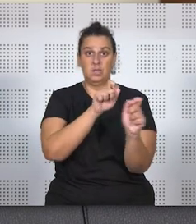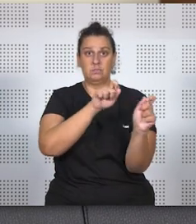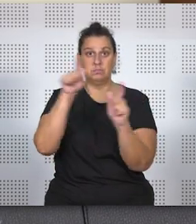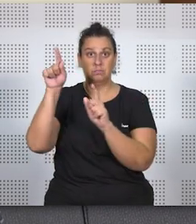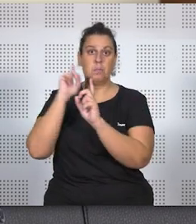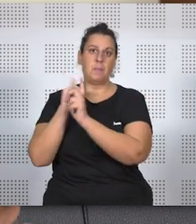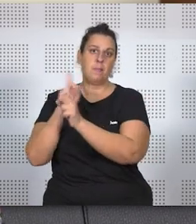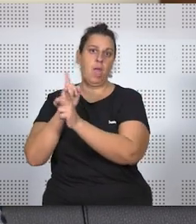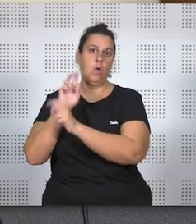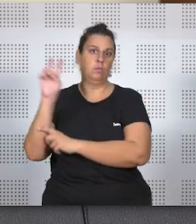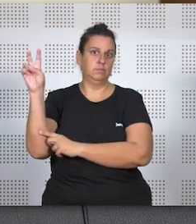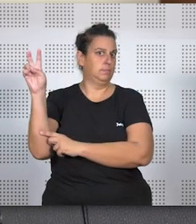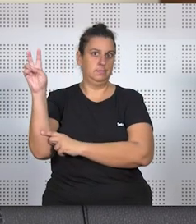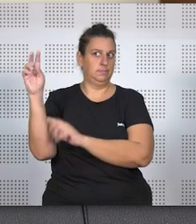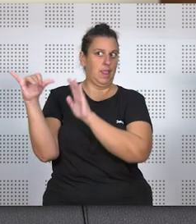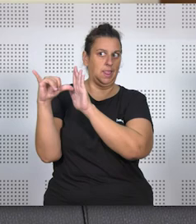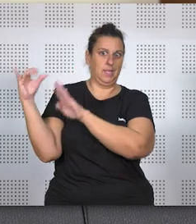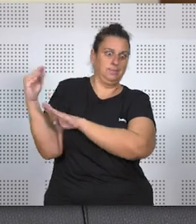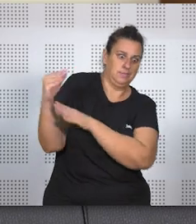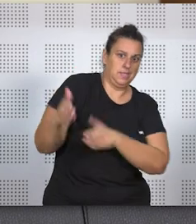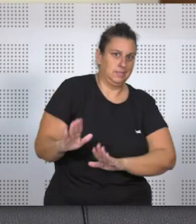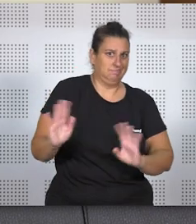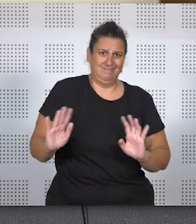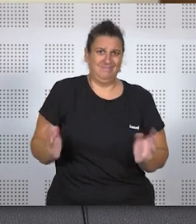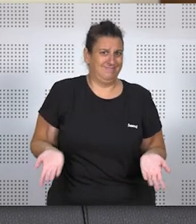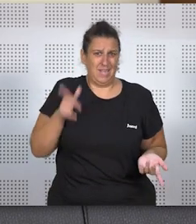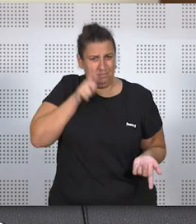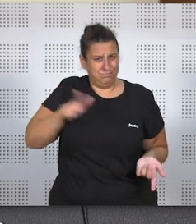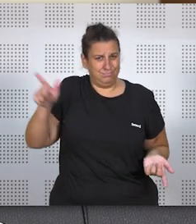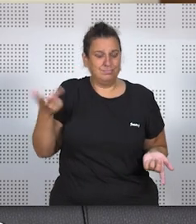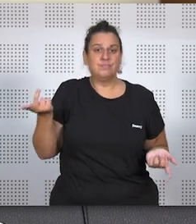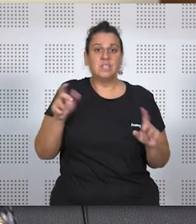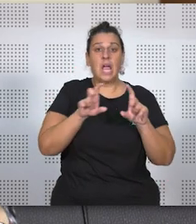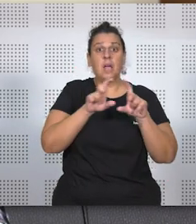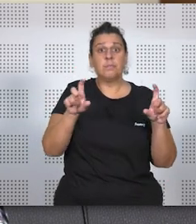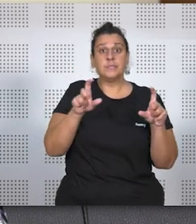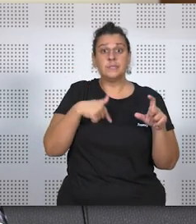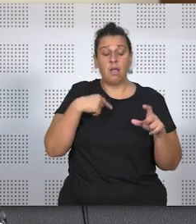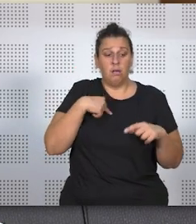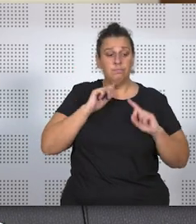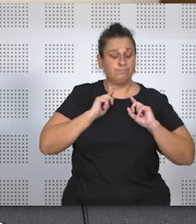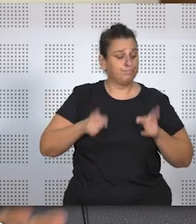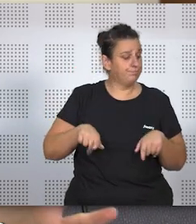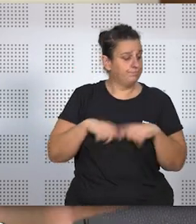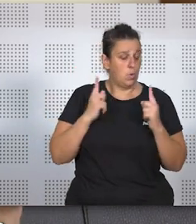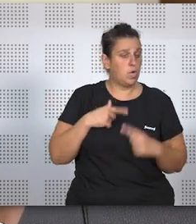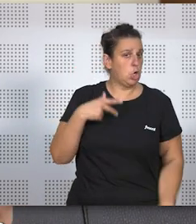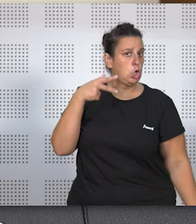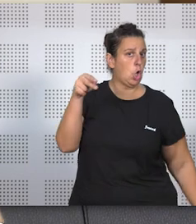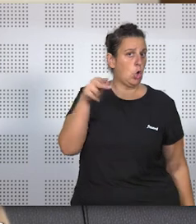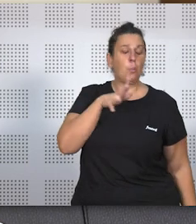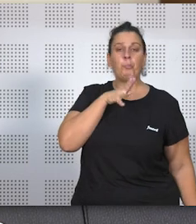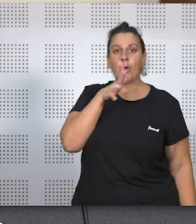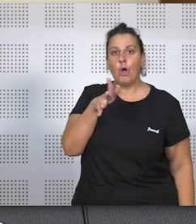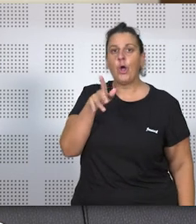trasladar a Bilbao. Entonces no estaba cerca para nada del hogar familiar. Y la empresa le dio todo esto un poco igual y dijo que no porque